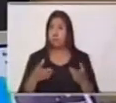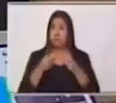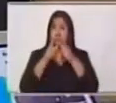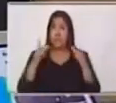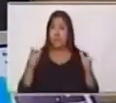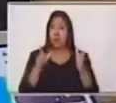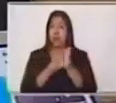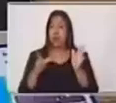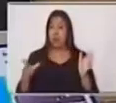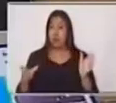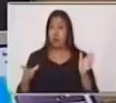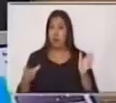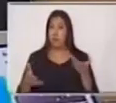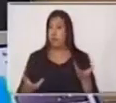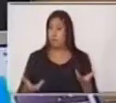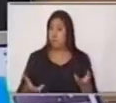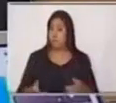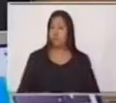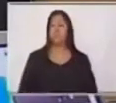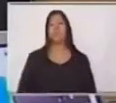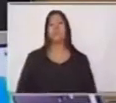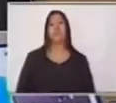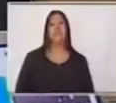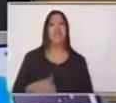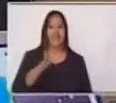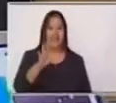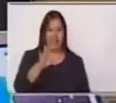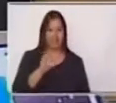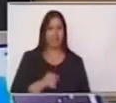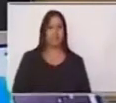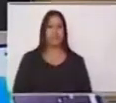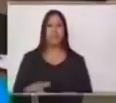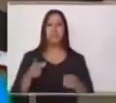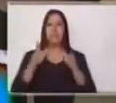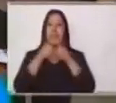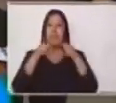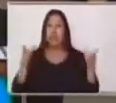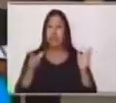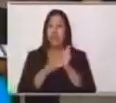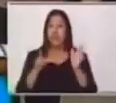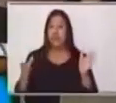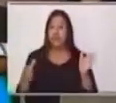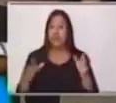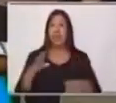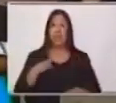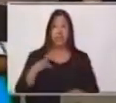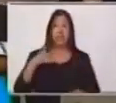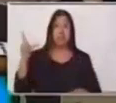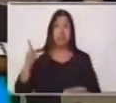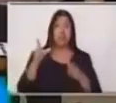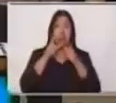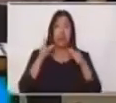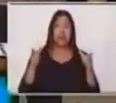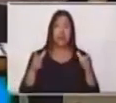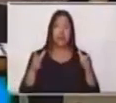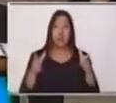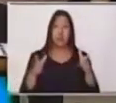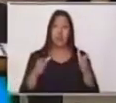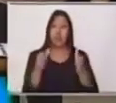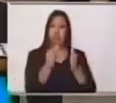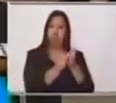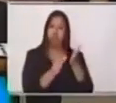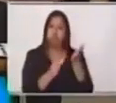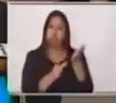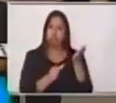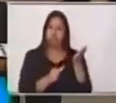El lenguaje literario maneja un lenguaje estético. Se fija no sólo en lo que se